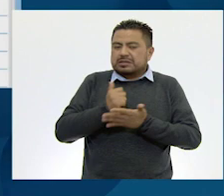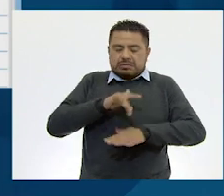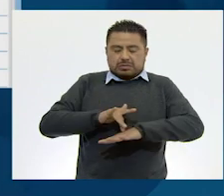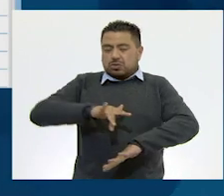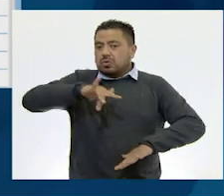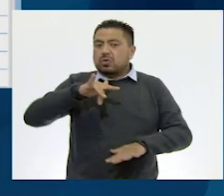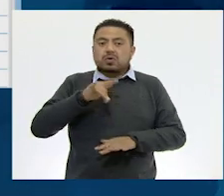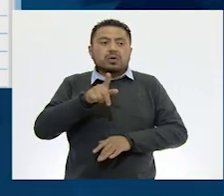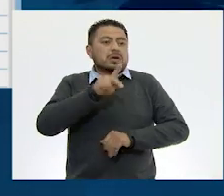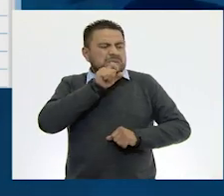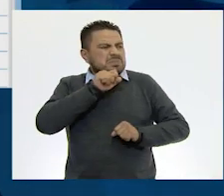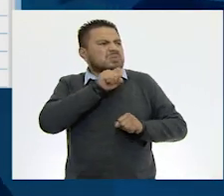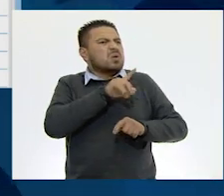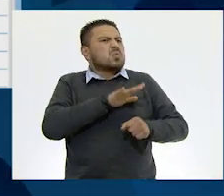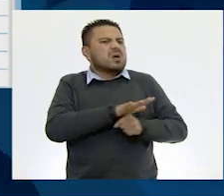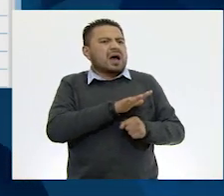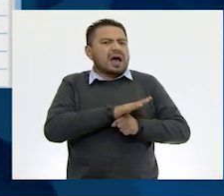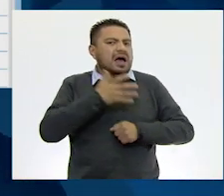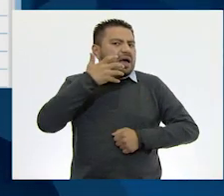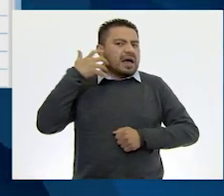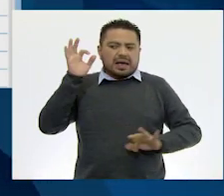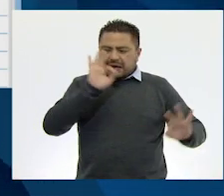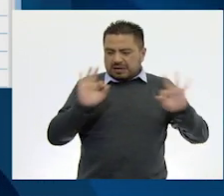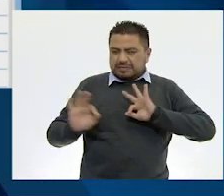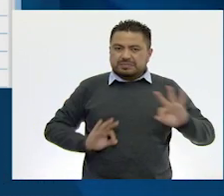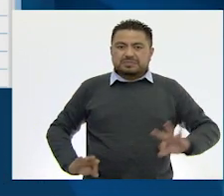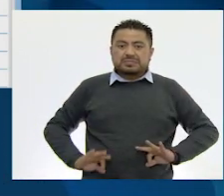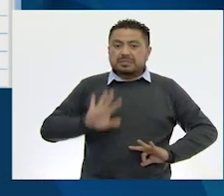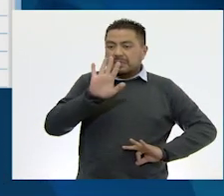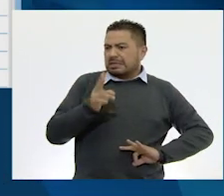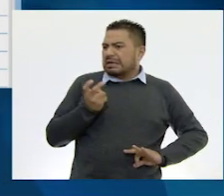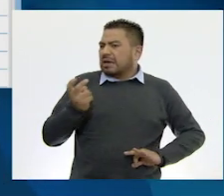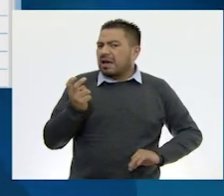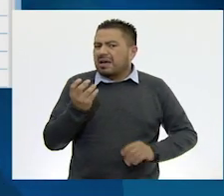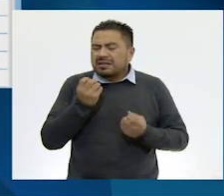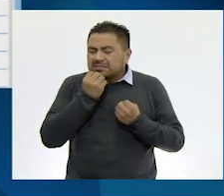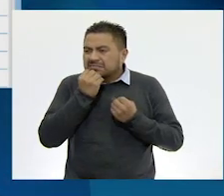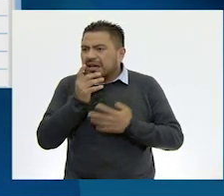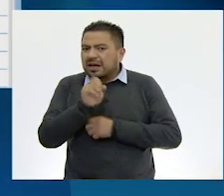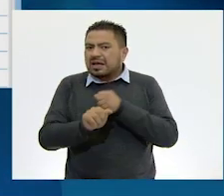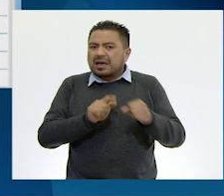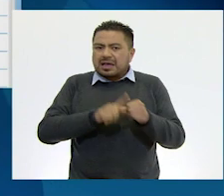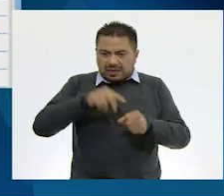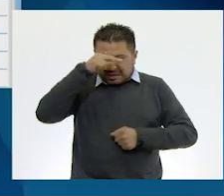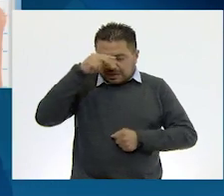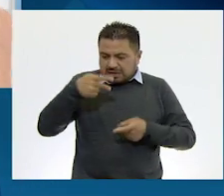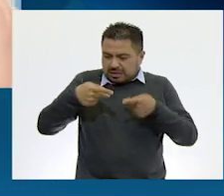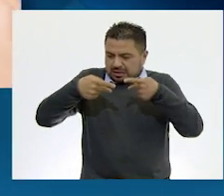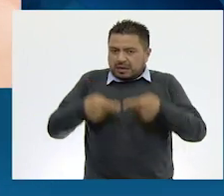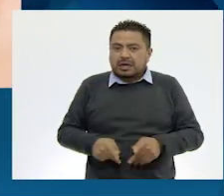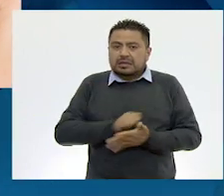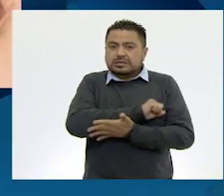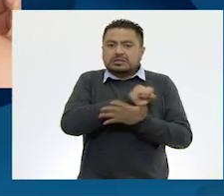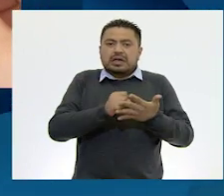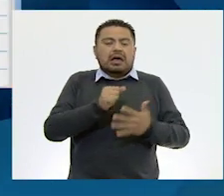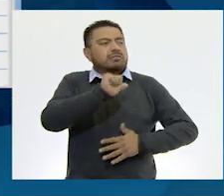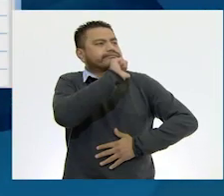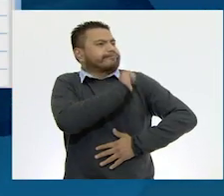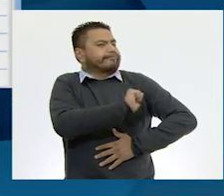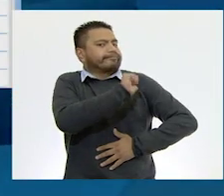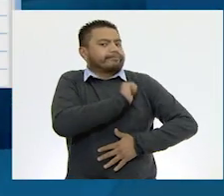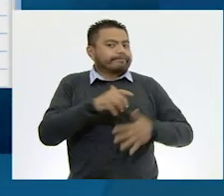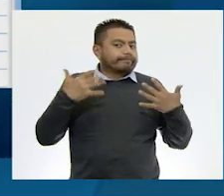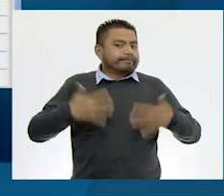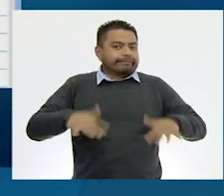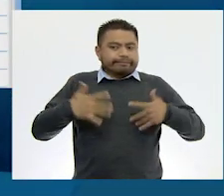ser vivo observaste? El jaguar. Este majestuoso felino de México es un símbolo desde la época prehispánica,